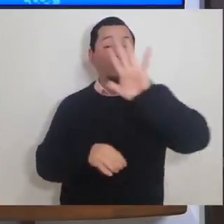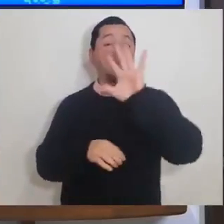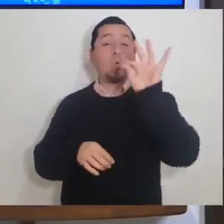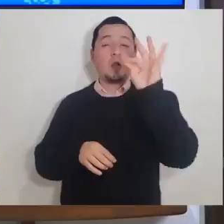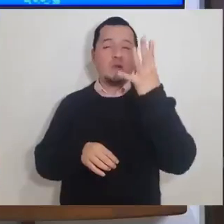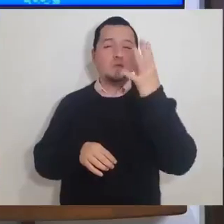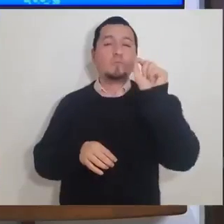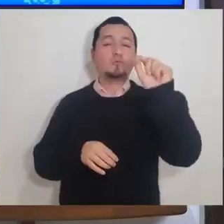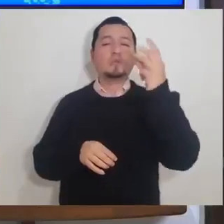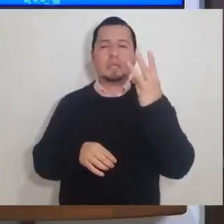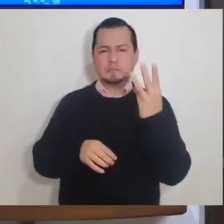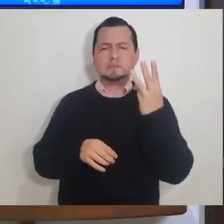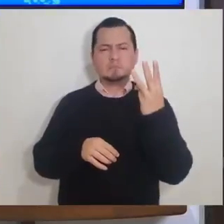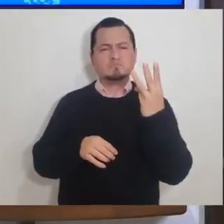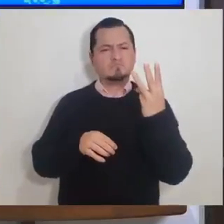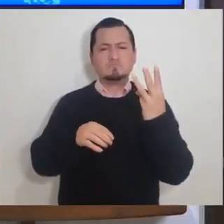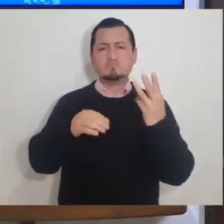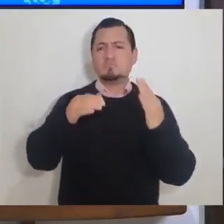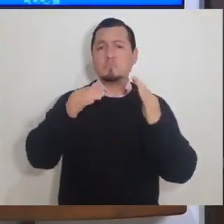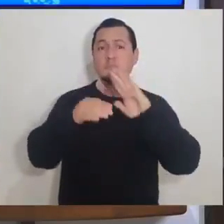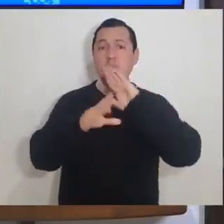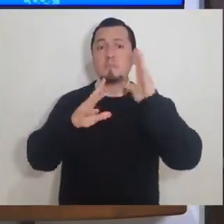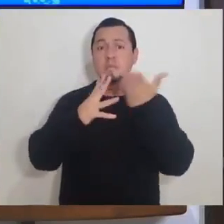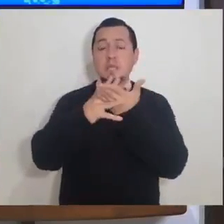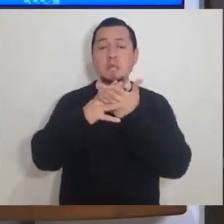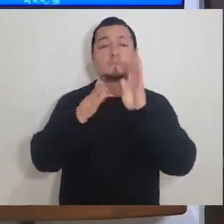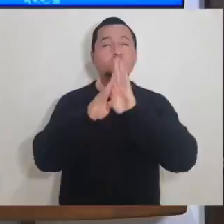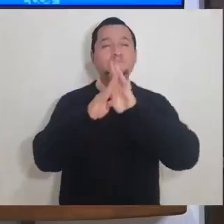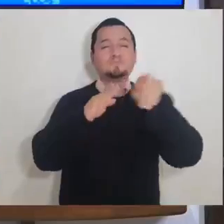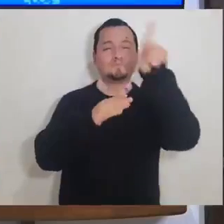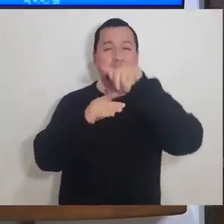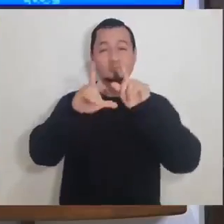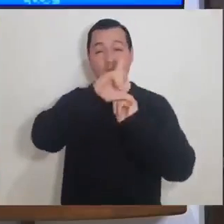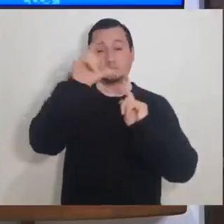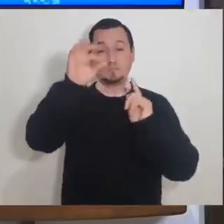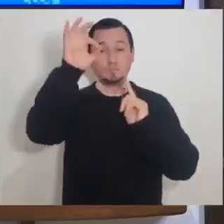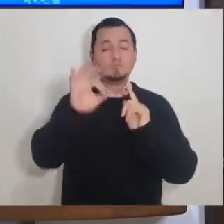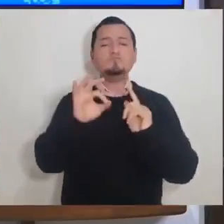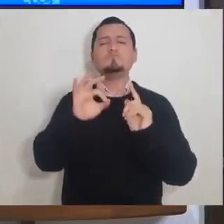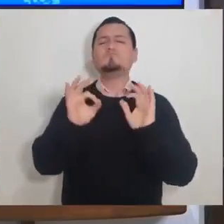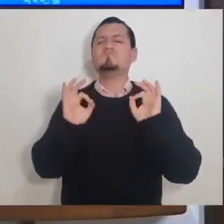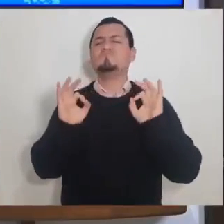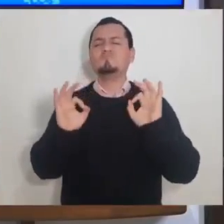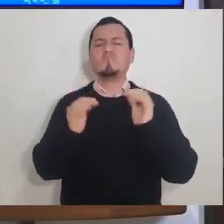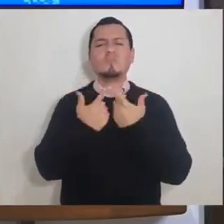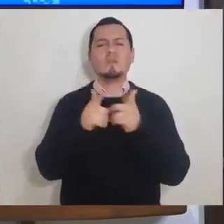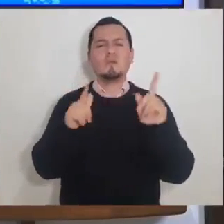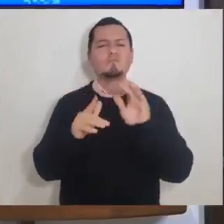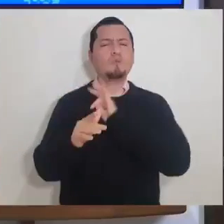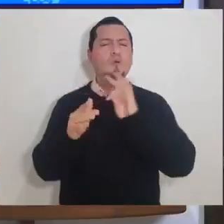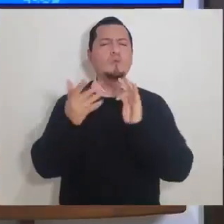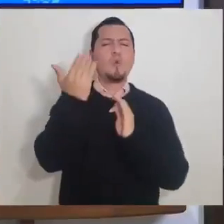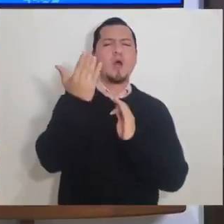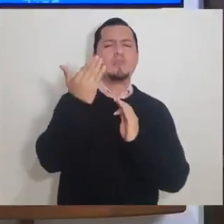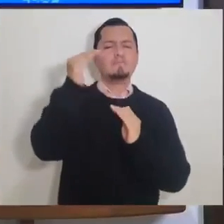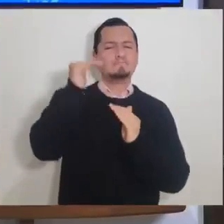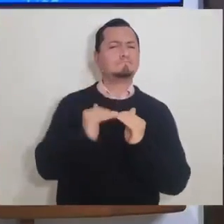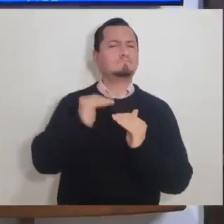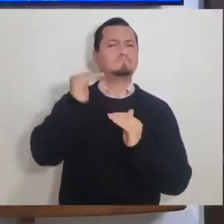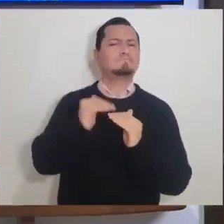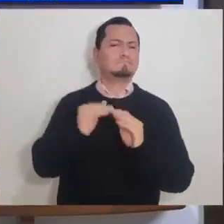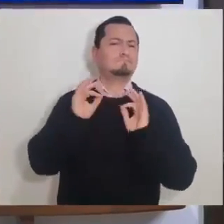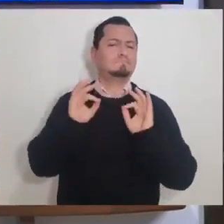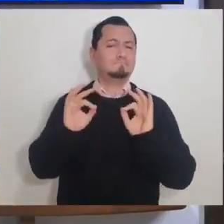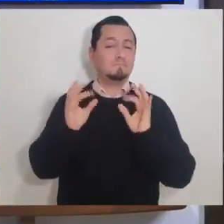44.3%, es decir, menos de la mitad de las camas que tenemos disponibles en el Estado están hoy ocupadas. Y de las camas que